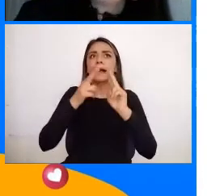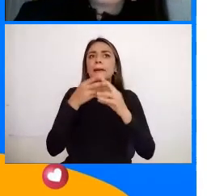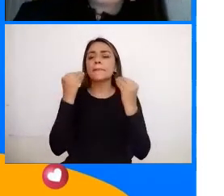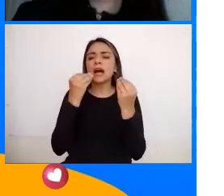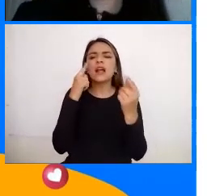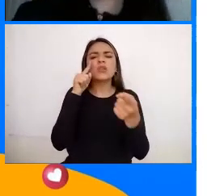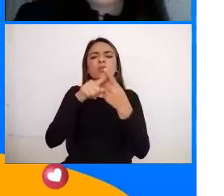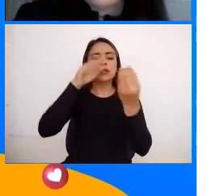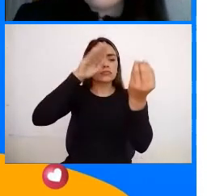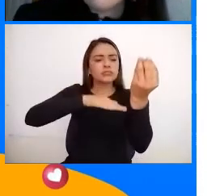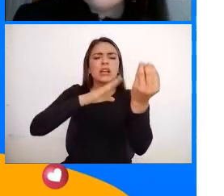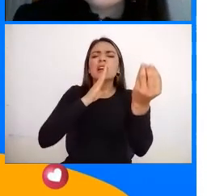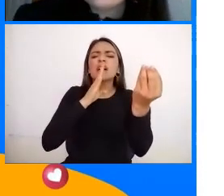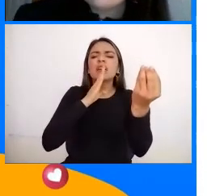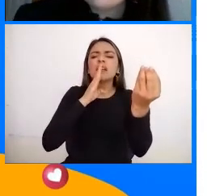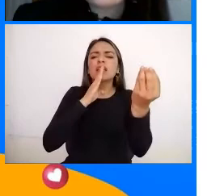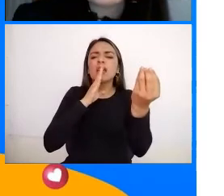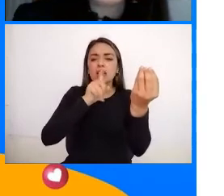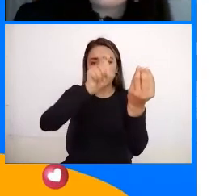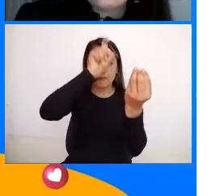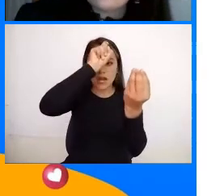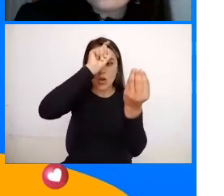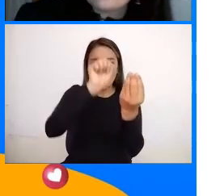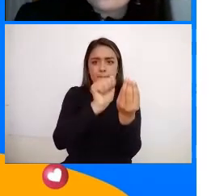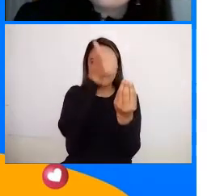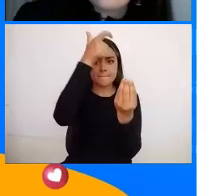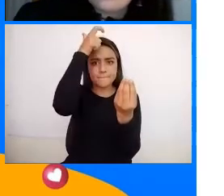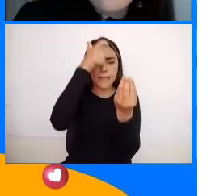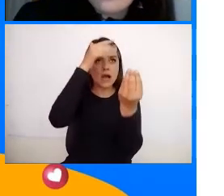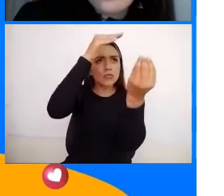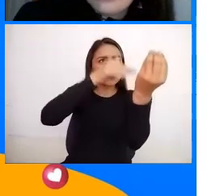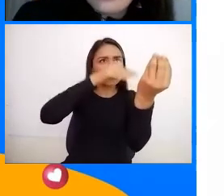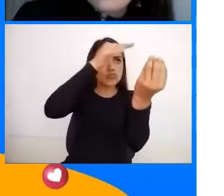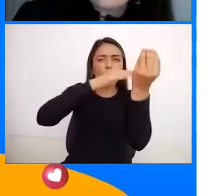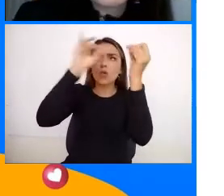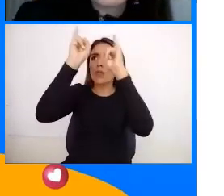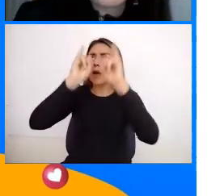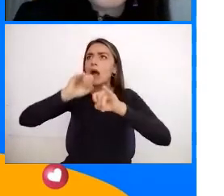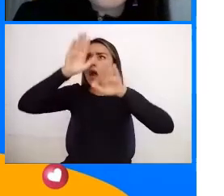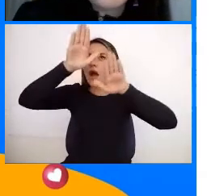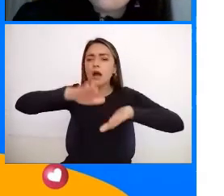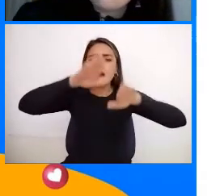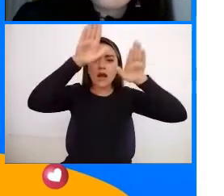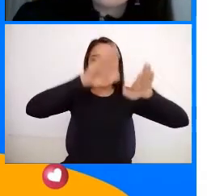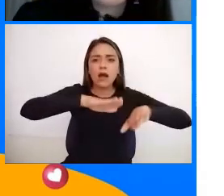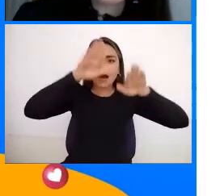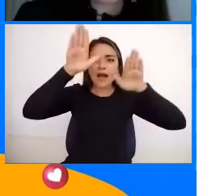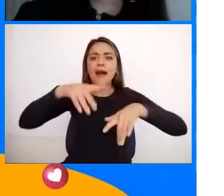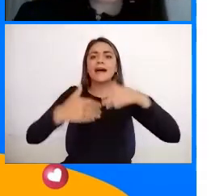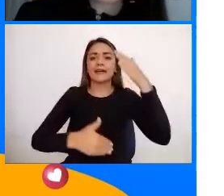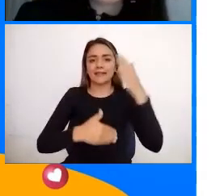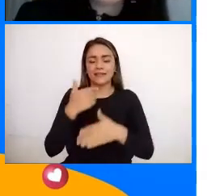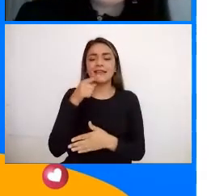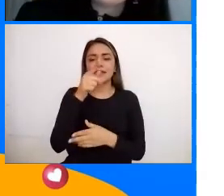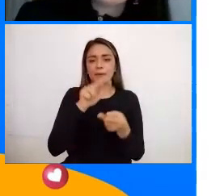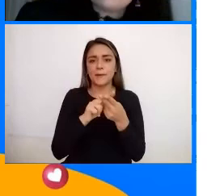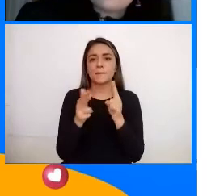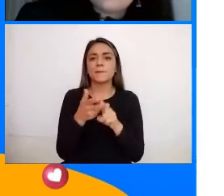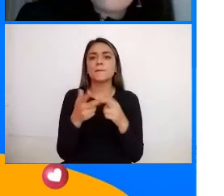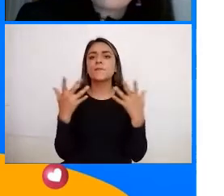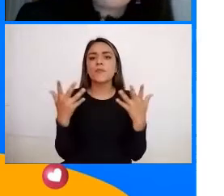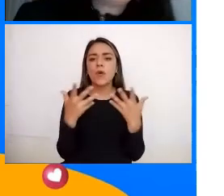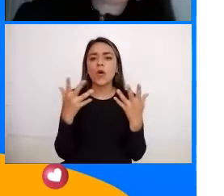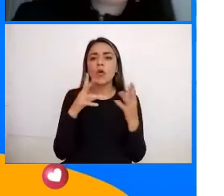¿Adorar a quién? Pues al faraón ¿Cierto? Y a los dioses De Egipto Y ahí también Comenzamos Comenzamos Con la